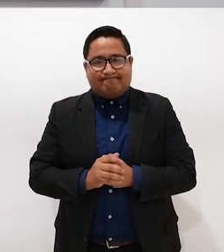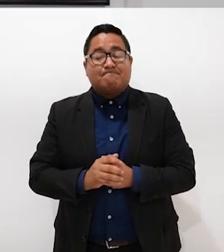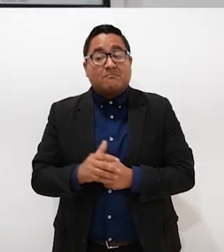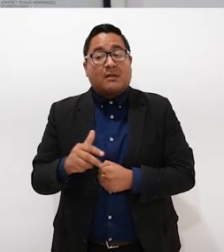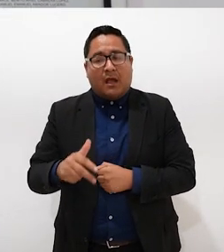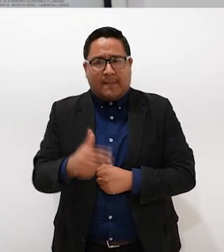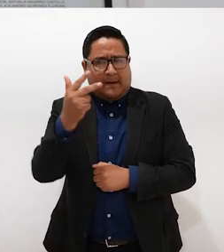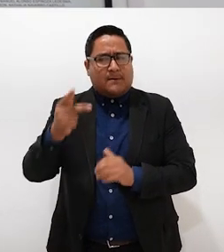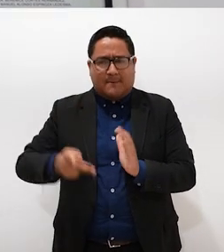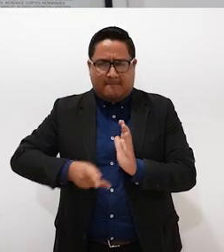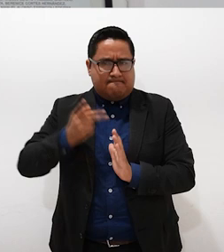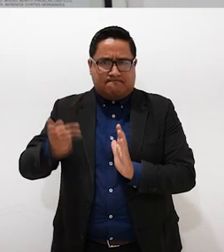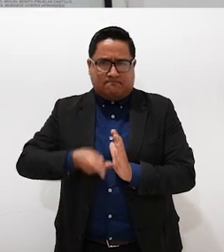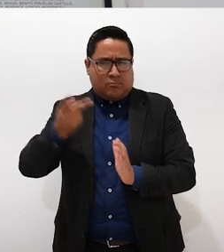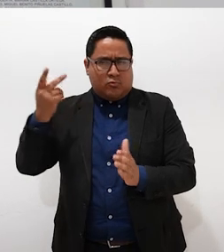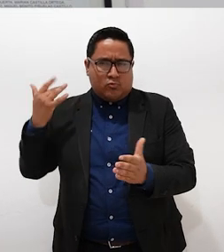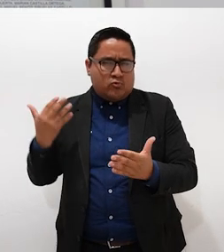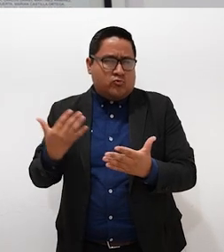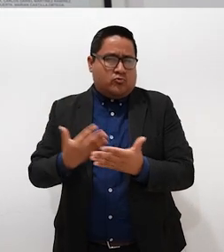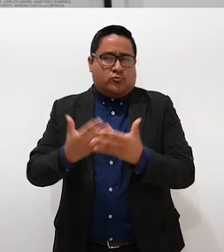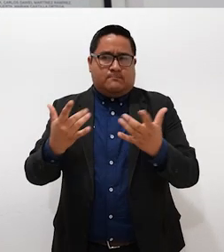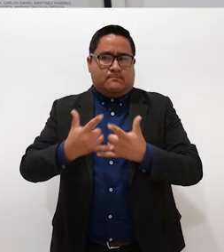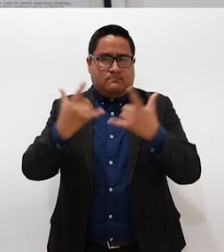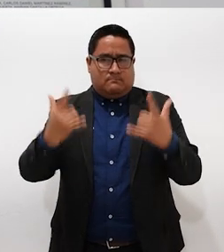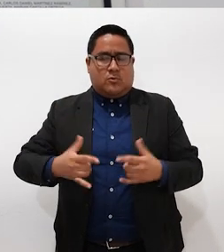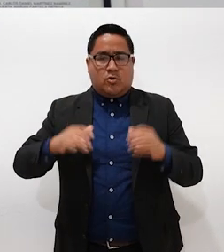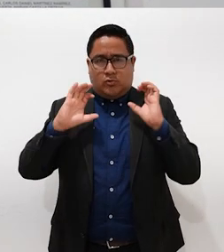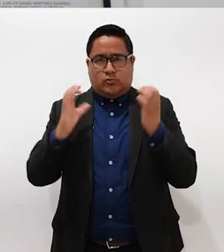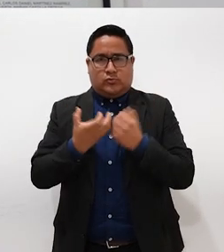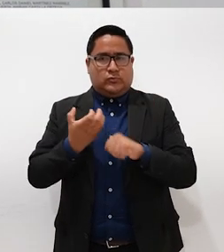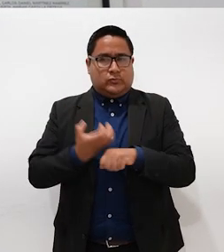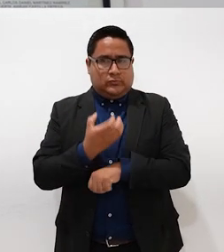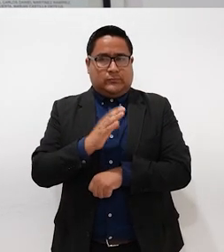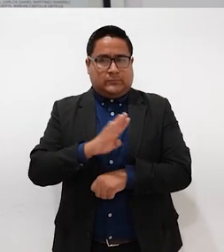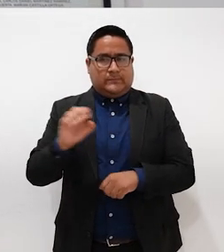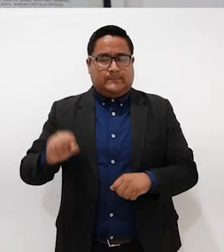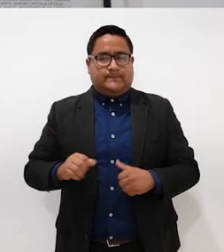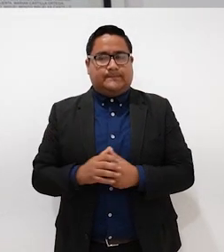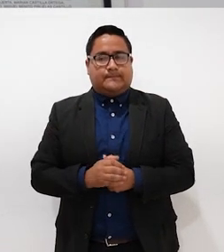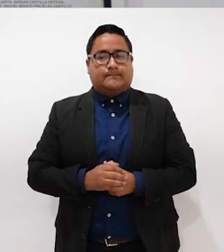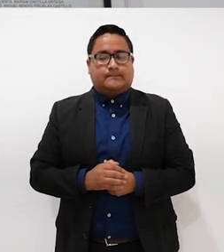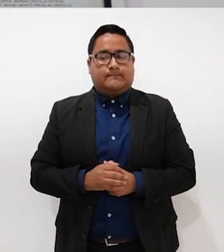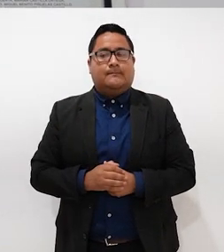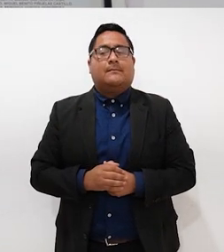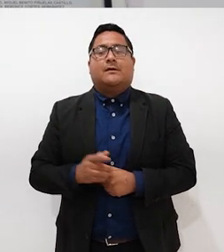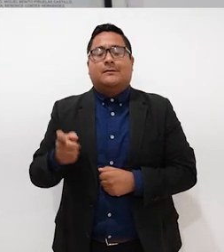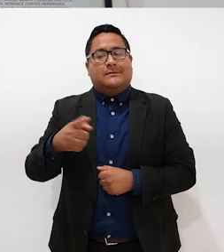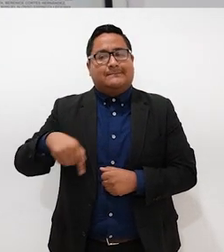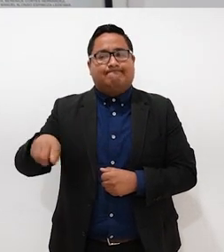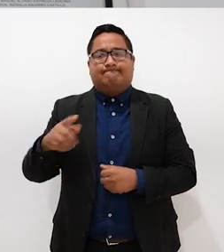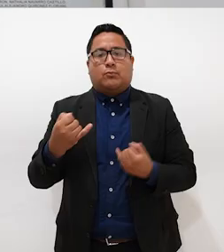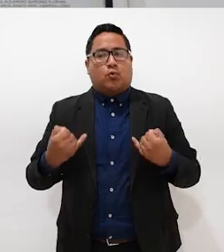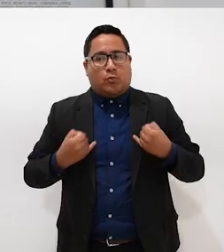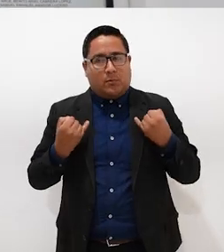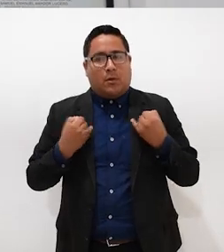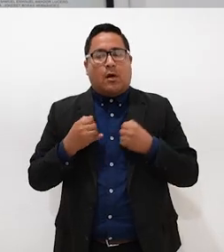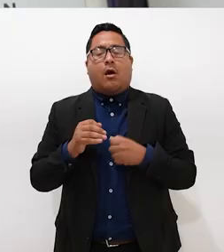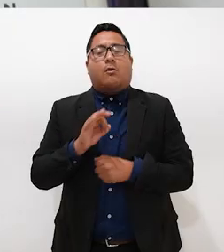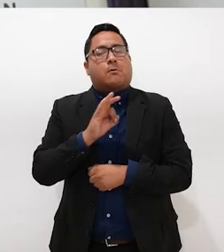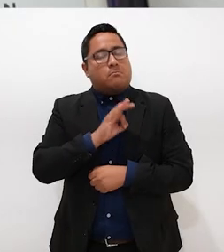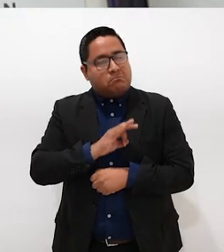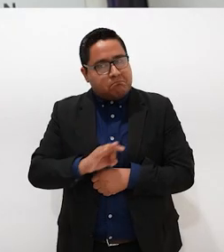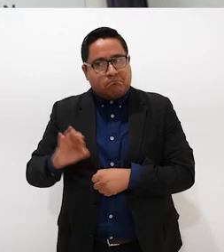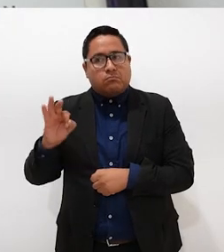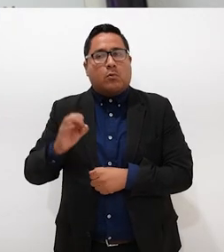ediciones las que se han realizado en lo que va del Congreso de Baja California Sur y los jóvenes han tenido la